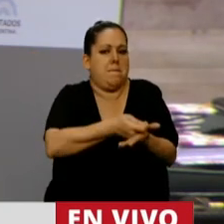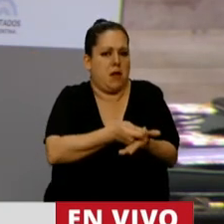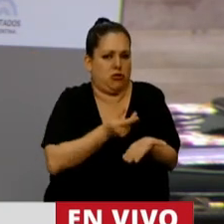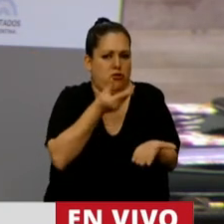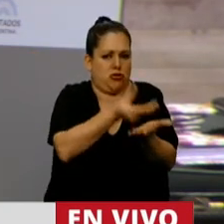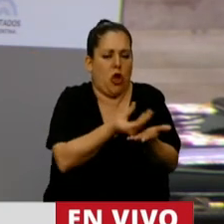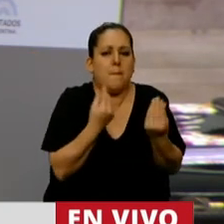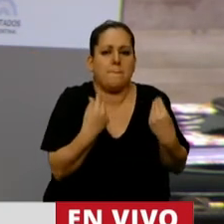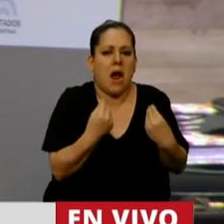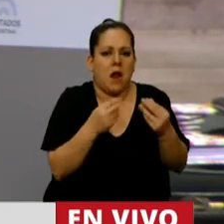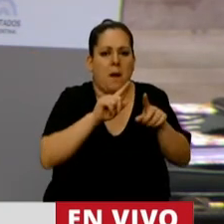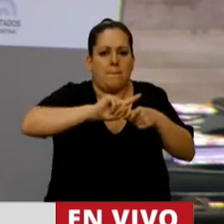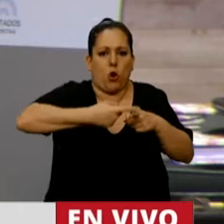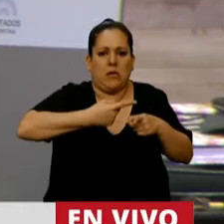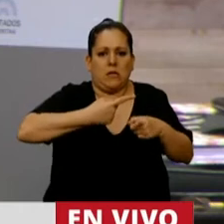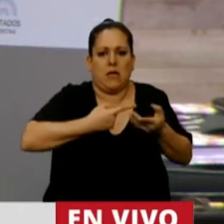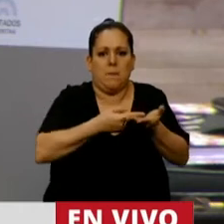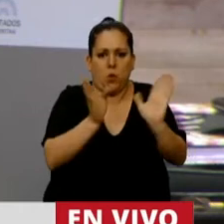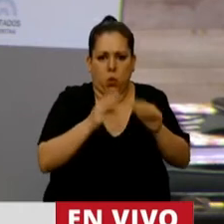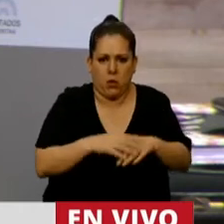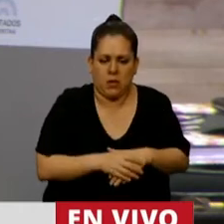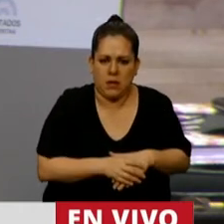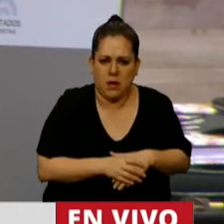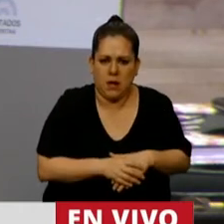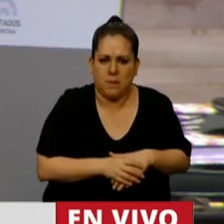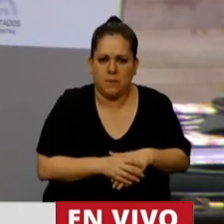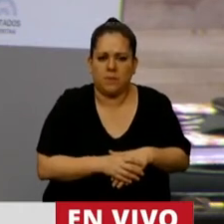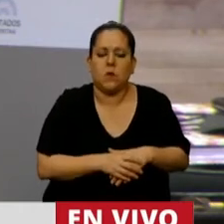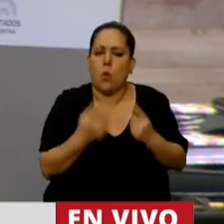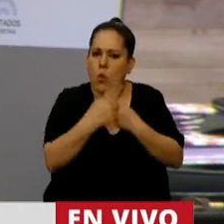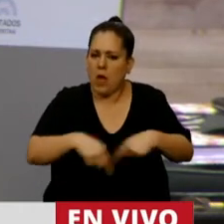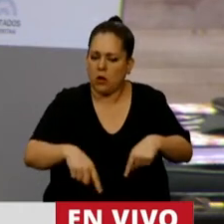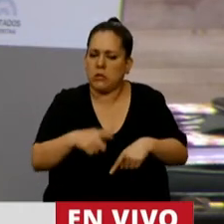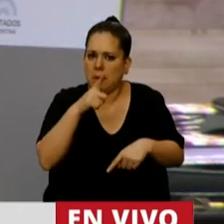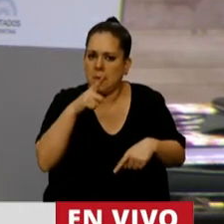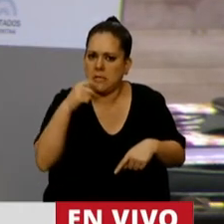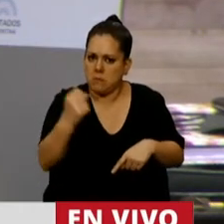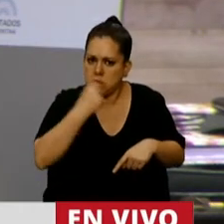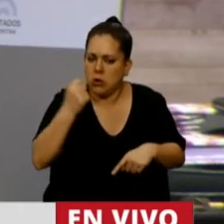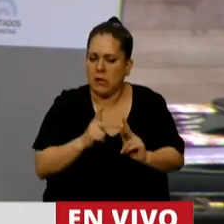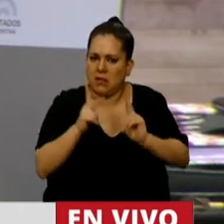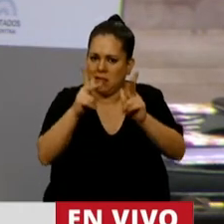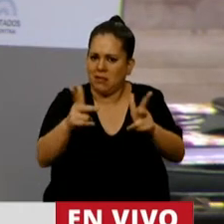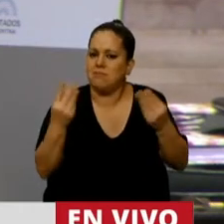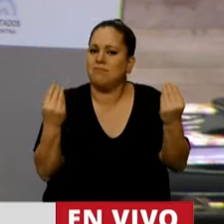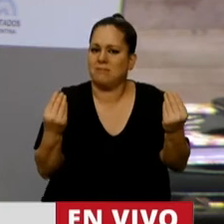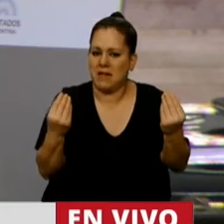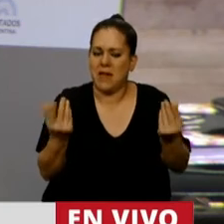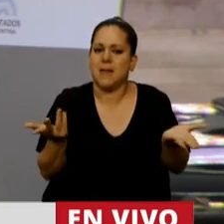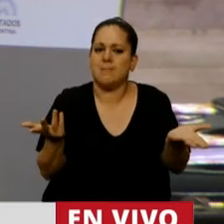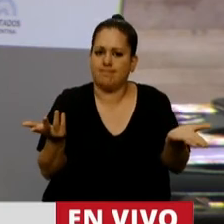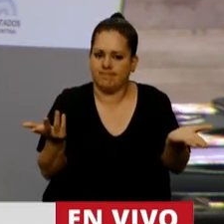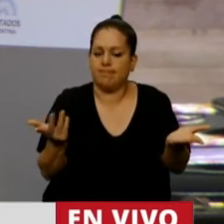las políticas públicas. Y una cuestión que me parece interesante destacar es que,